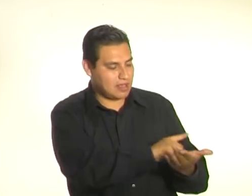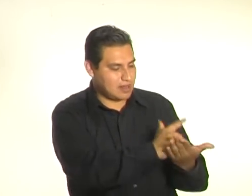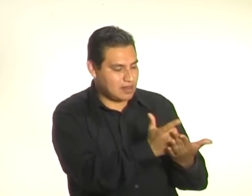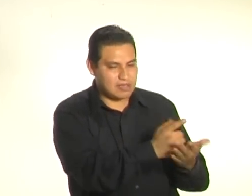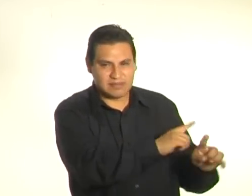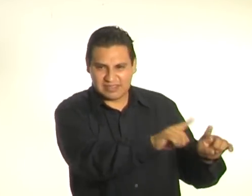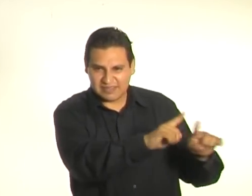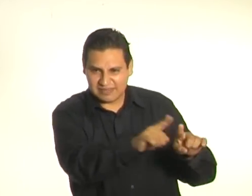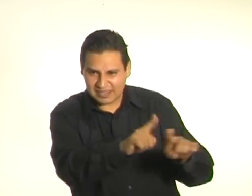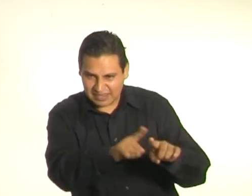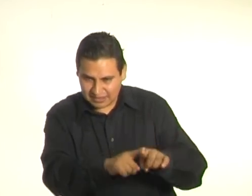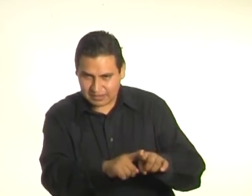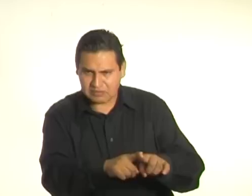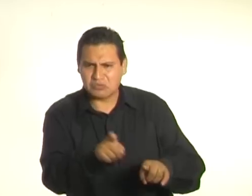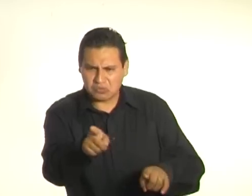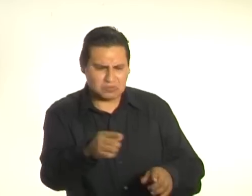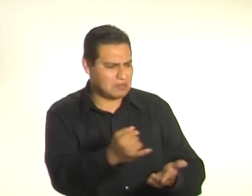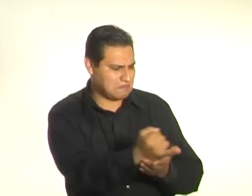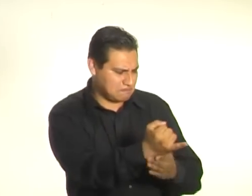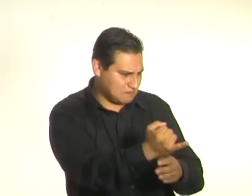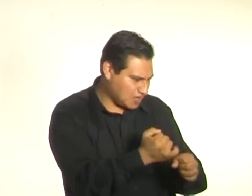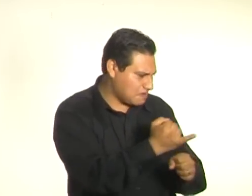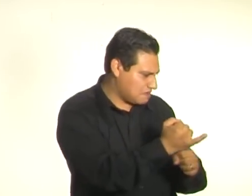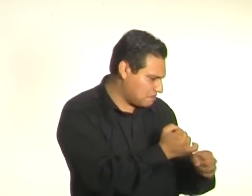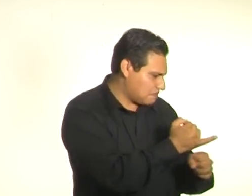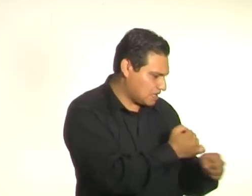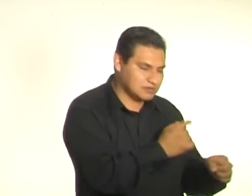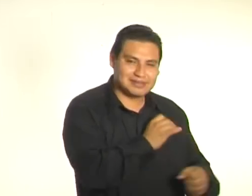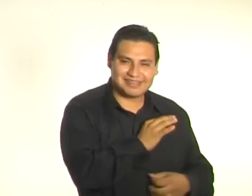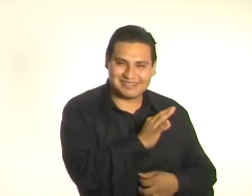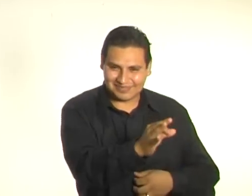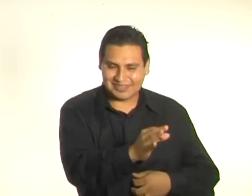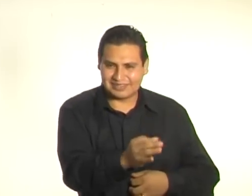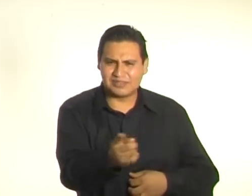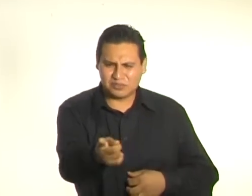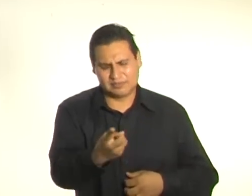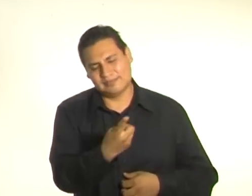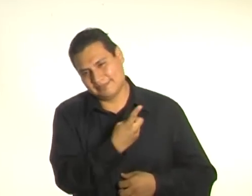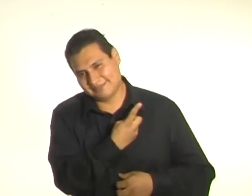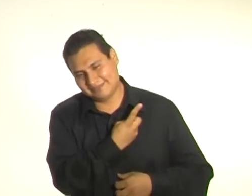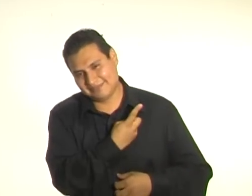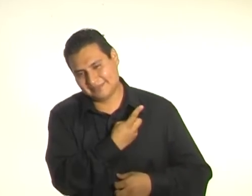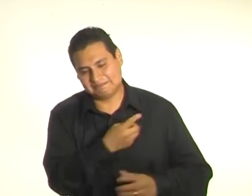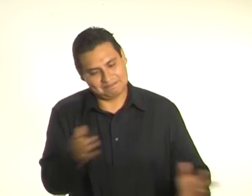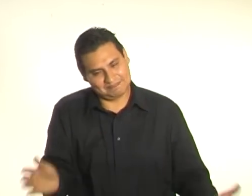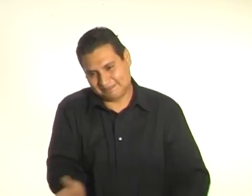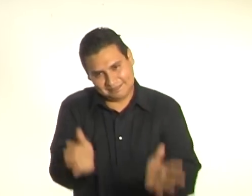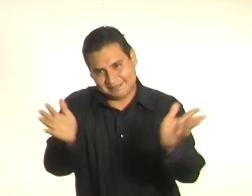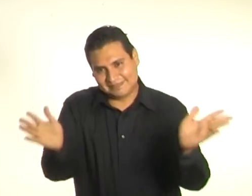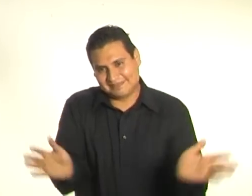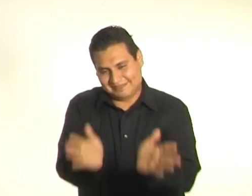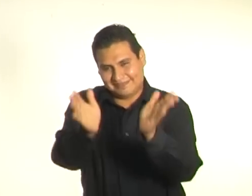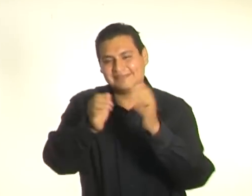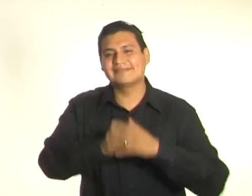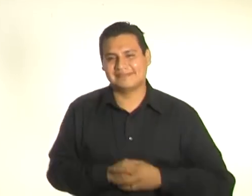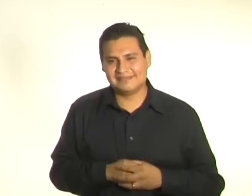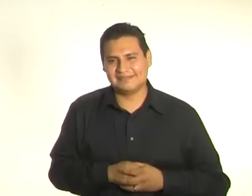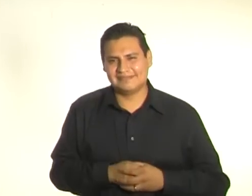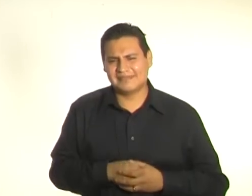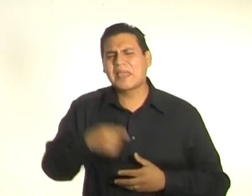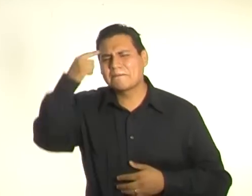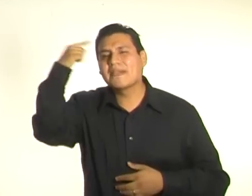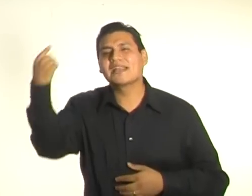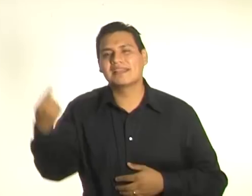vamos a dar las fuentes, les vamos a decir dónde pueden ampliar su información y que ellos investiguen. Y de esa manera,